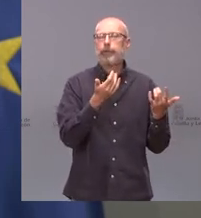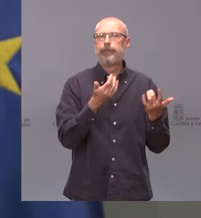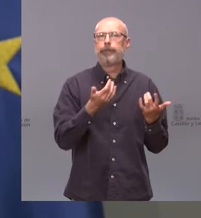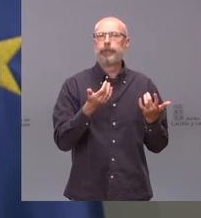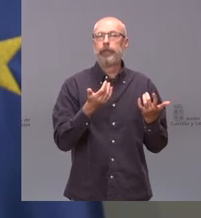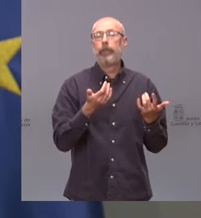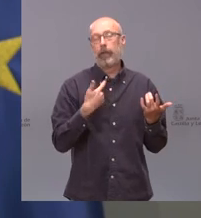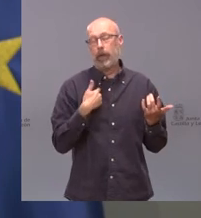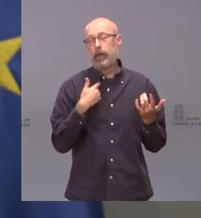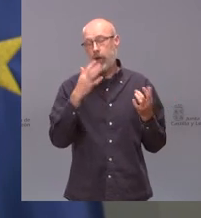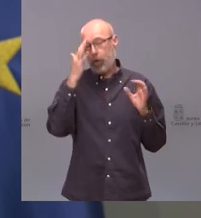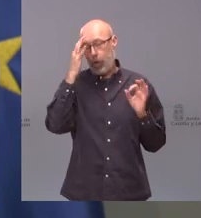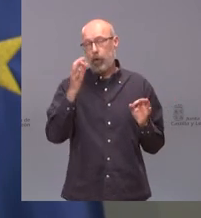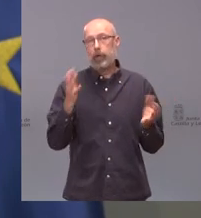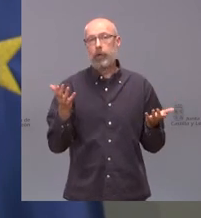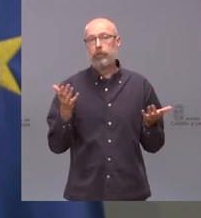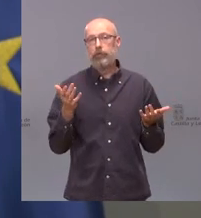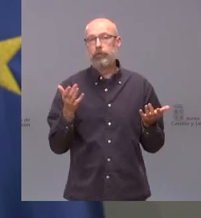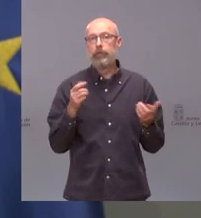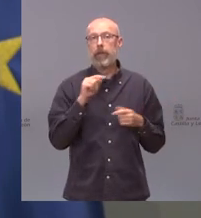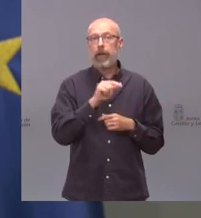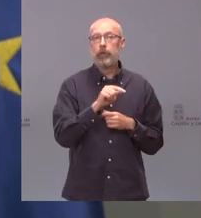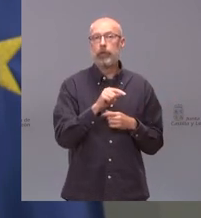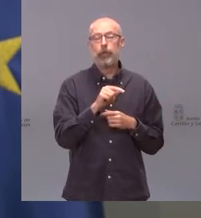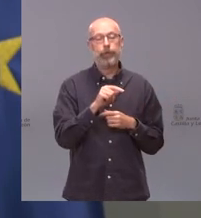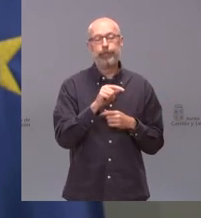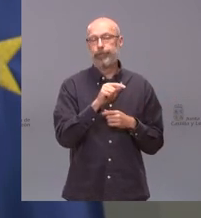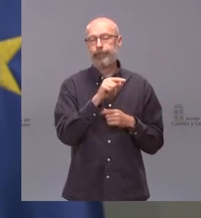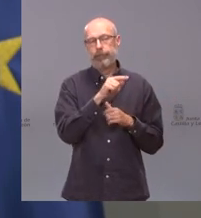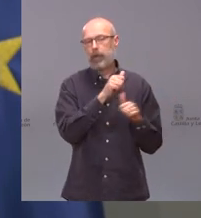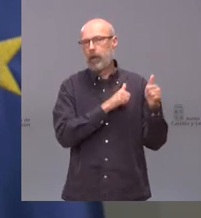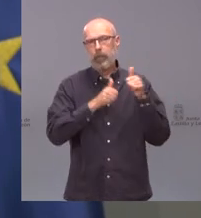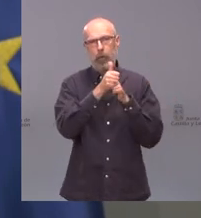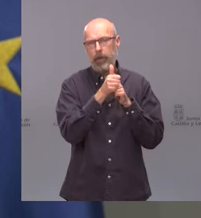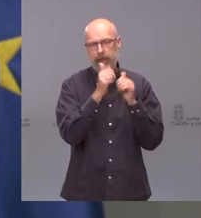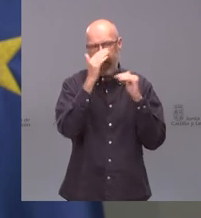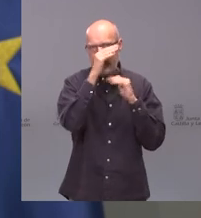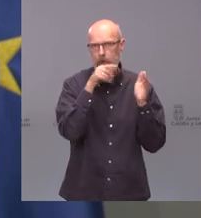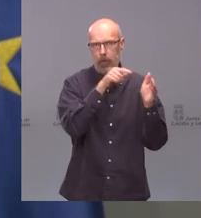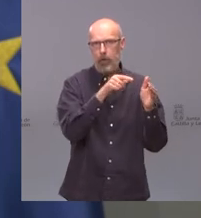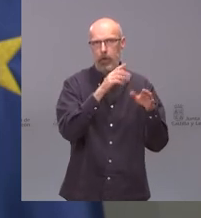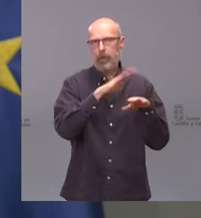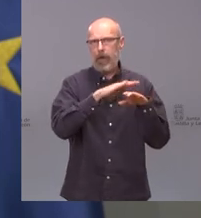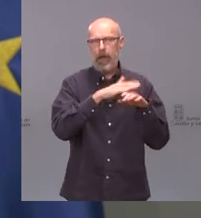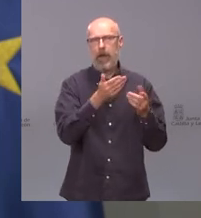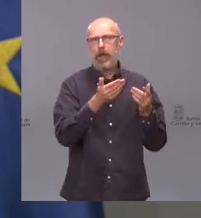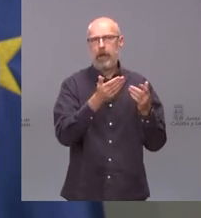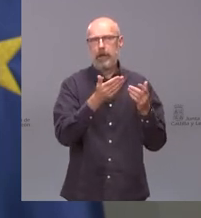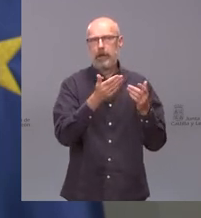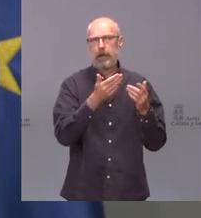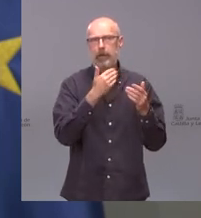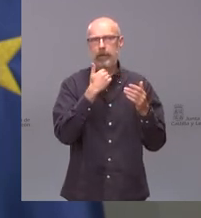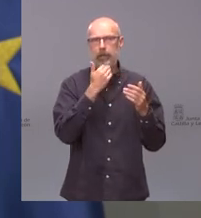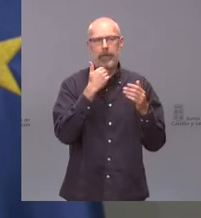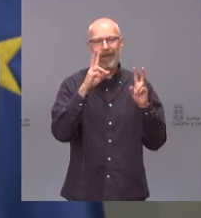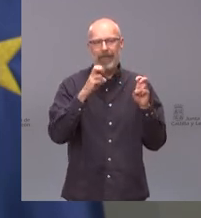naturalmente que tienen que ser el objeto prioritario de nuestra atención en nuestras políticas